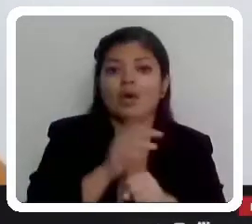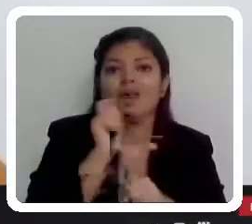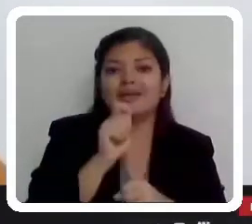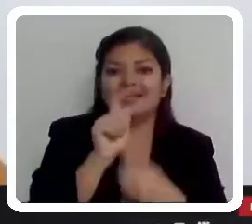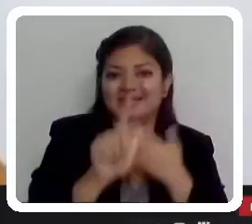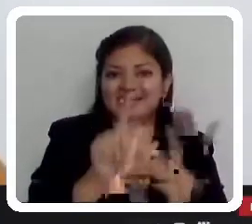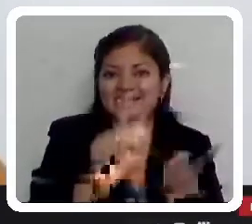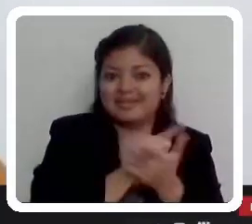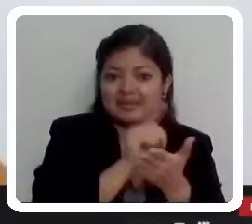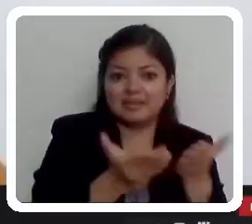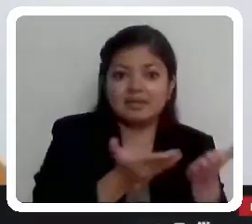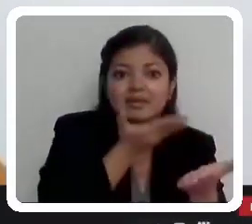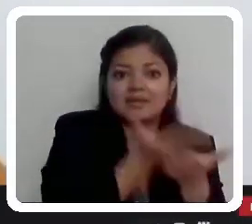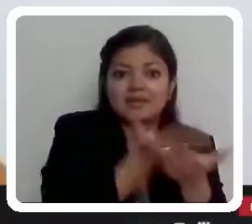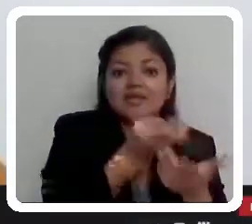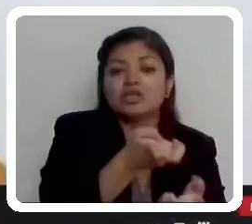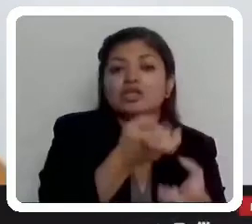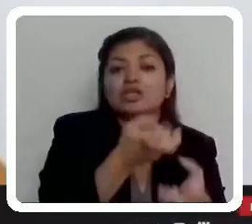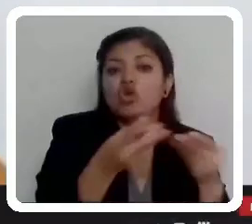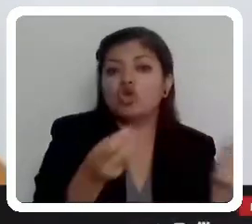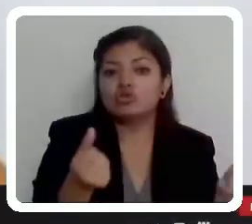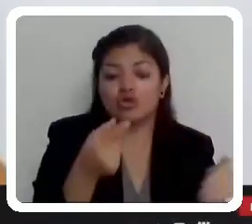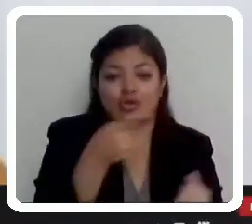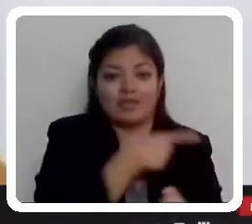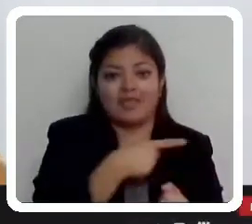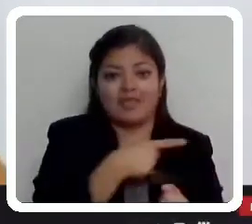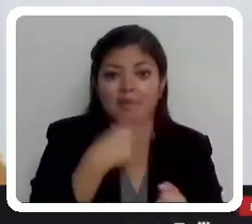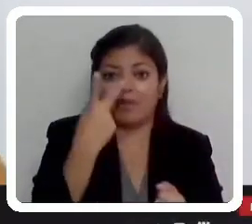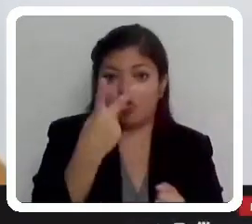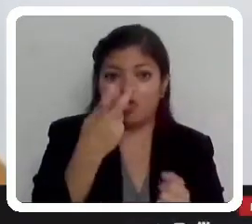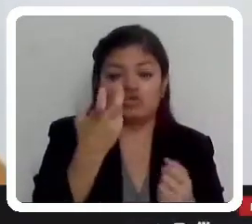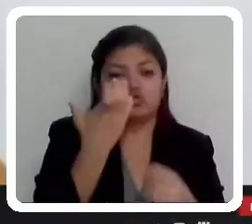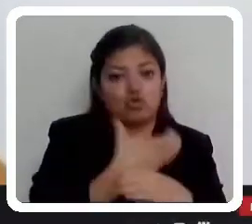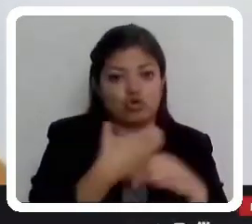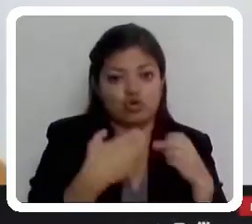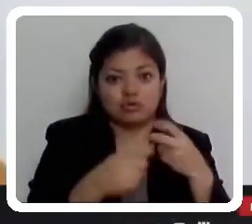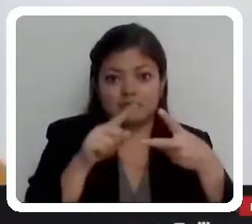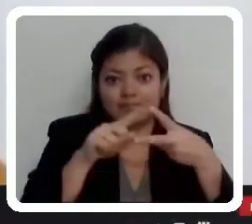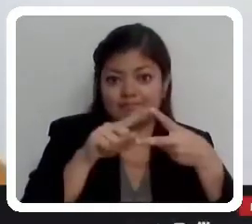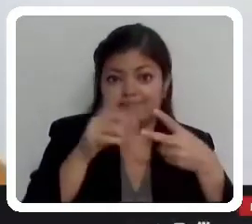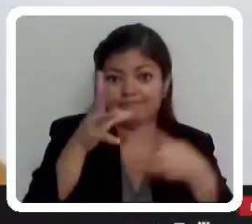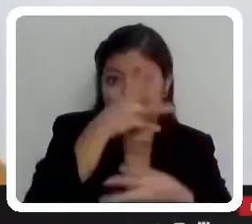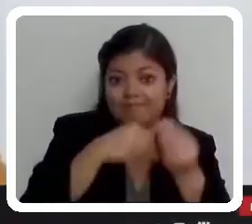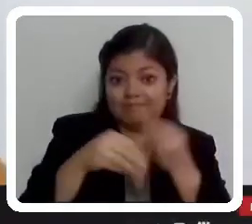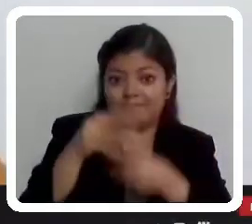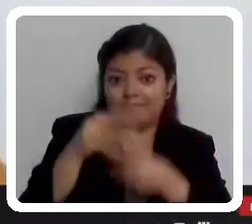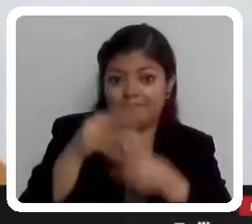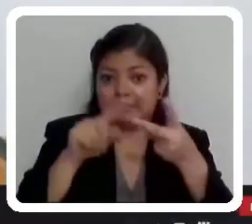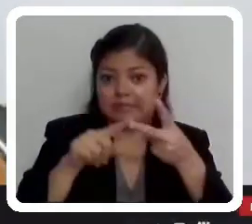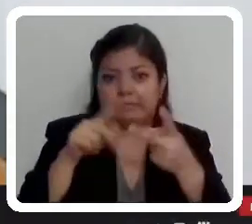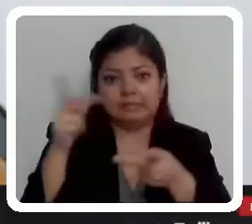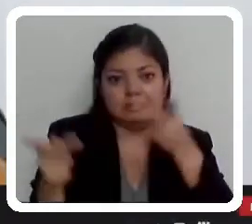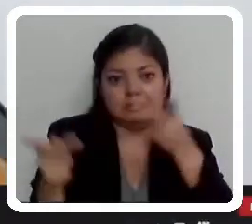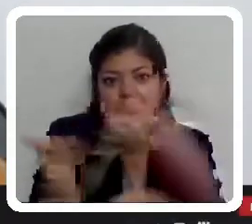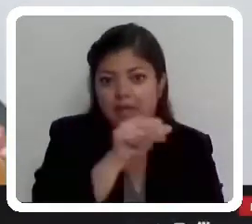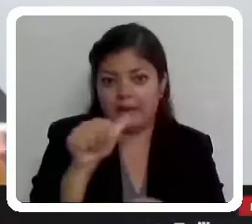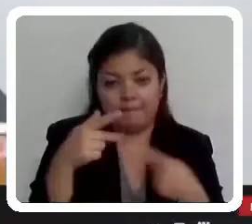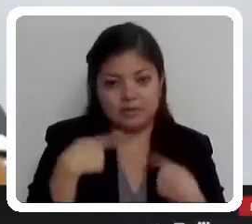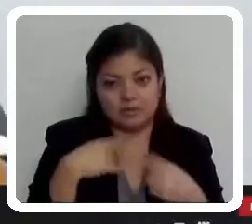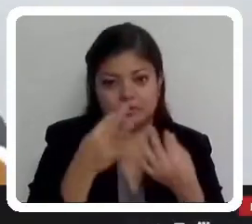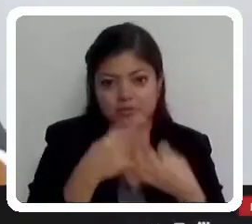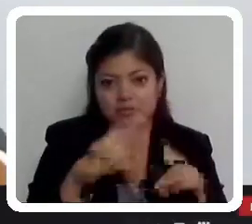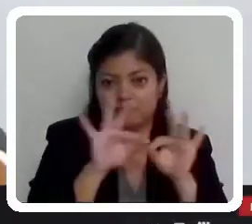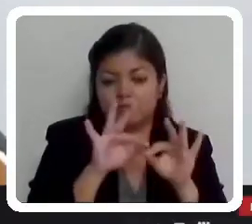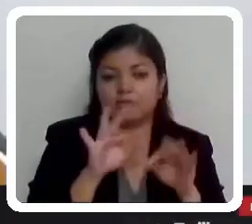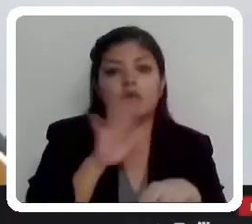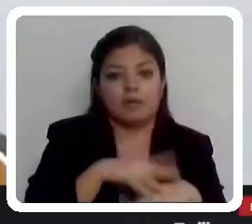viable a este tipo de soluciones es que existan dos elementos más, el financiero y sobre todo la consulta popular. Por lo tanto,